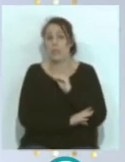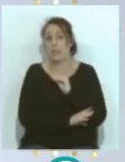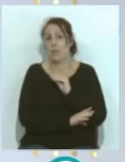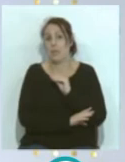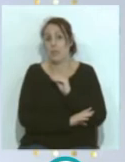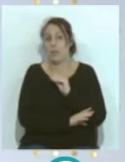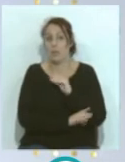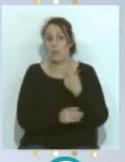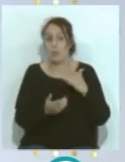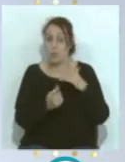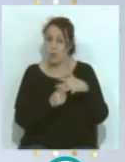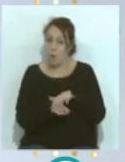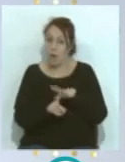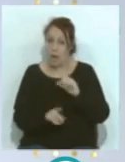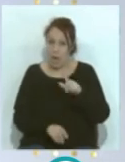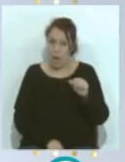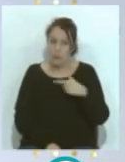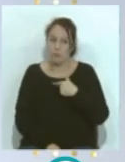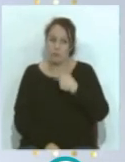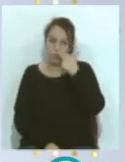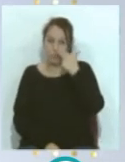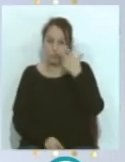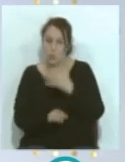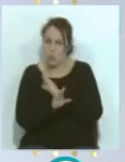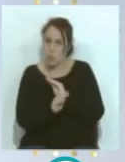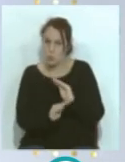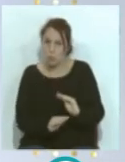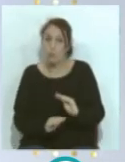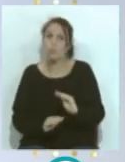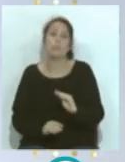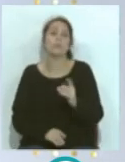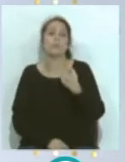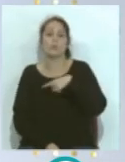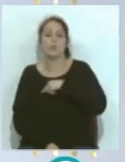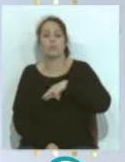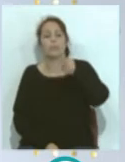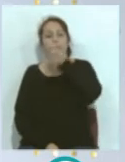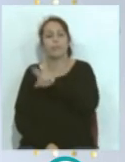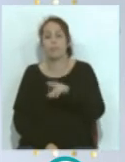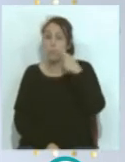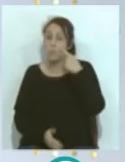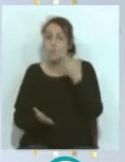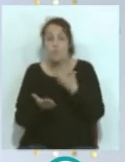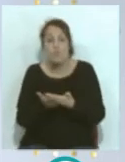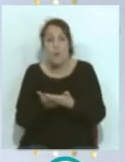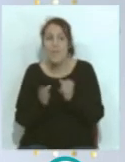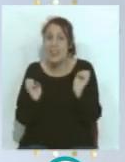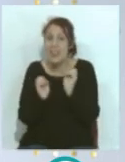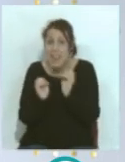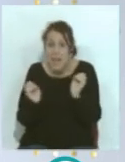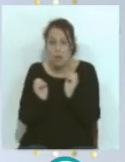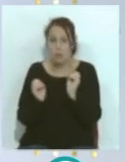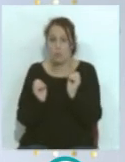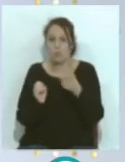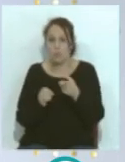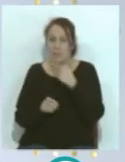el caso Cala-Diacaví, defendiendo los intereses de su jugador, del cual, como venimos reiterando, no hay prueba absoluta ninguna de que